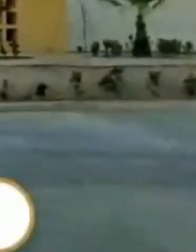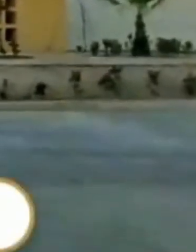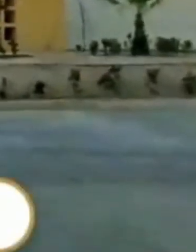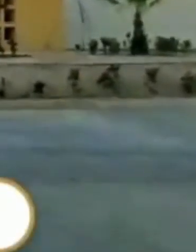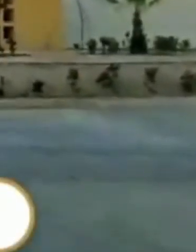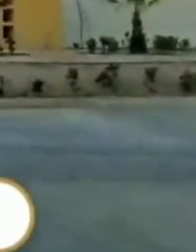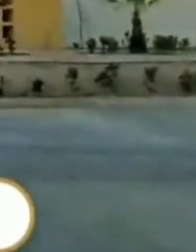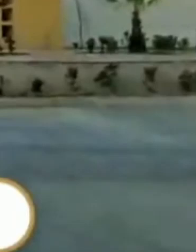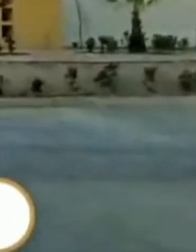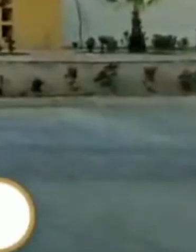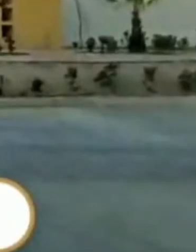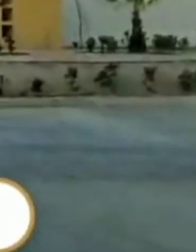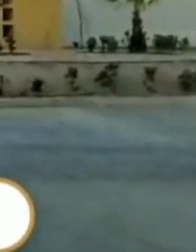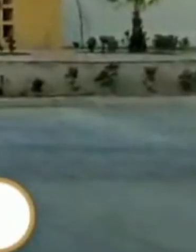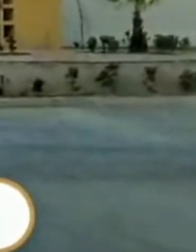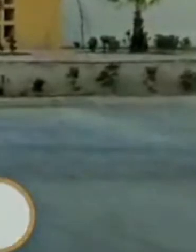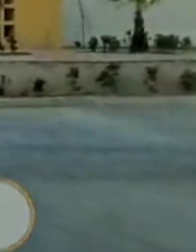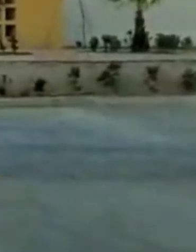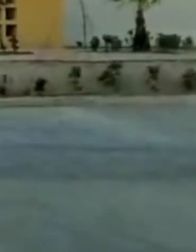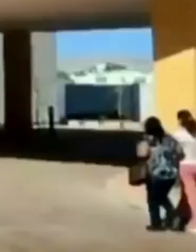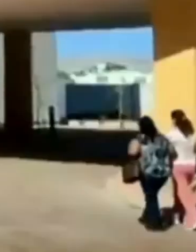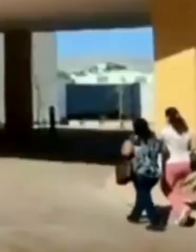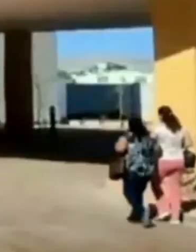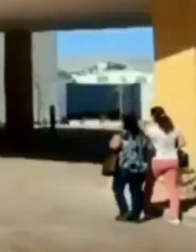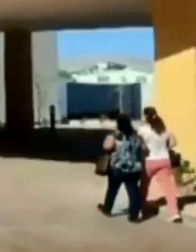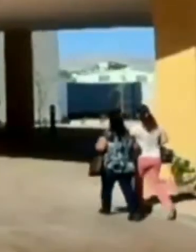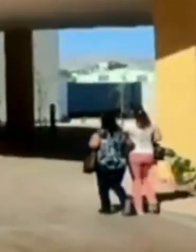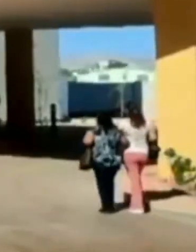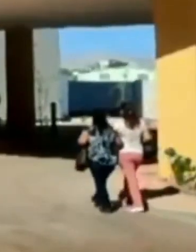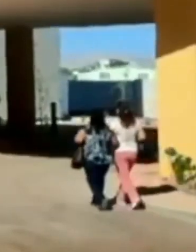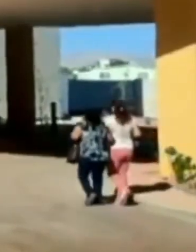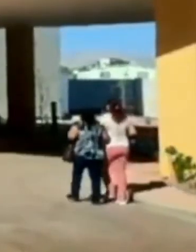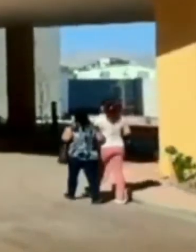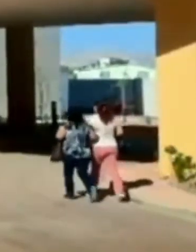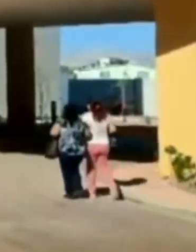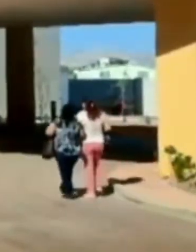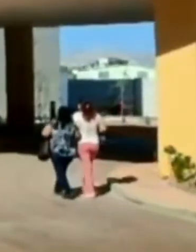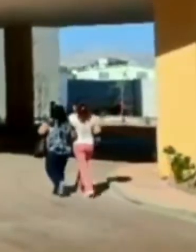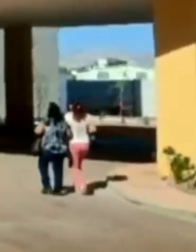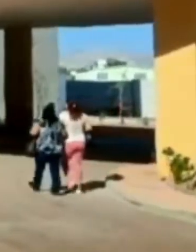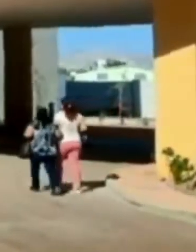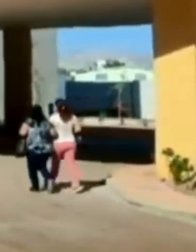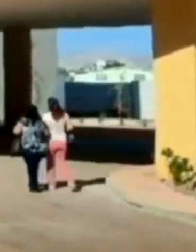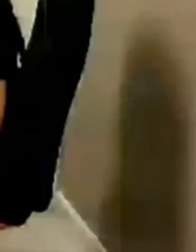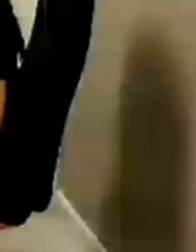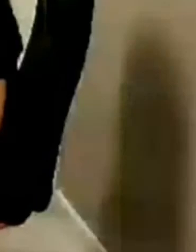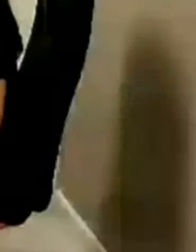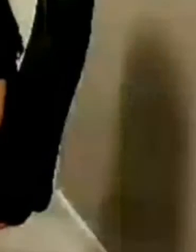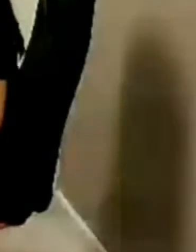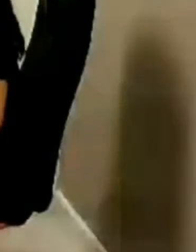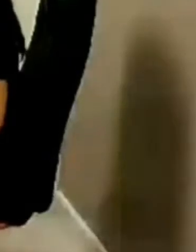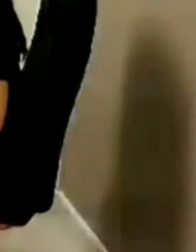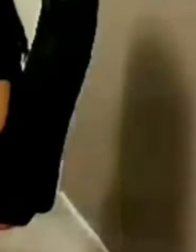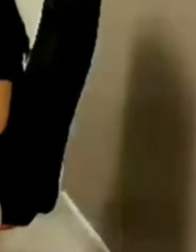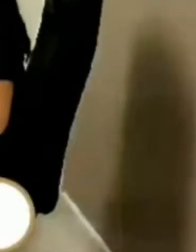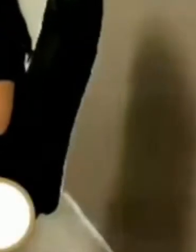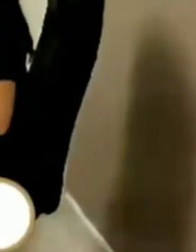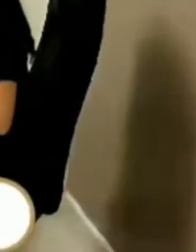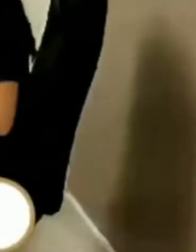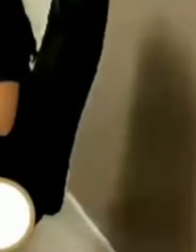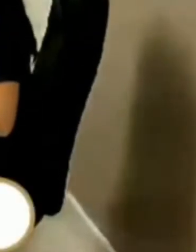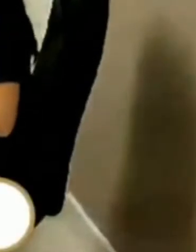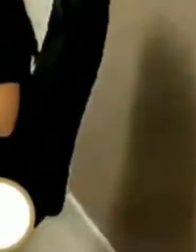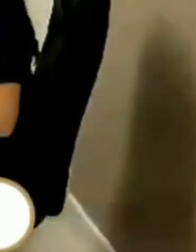de venir aquí a este seguro nuevo. La atención ha sido muy buena, ya me atendieron y